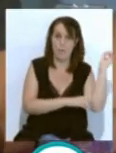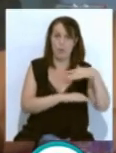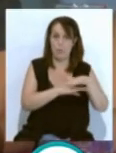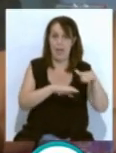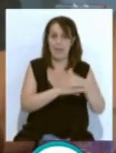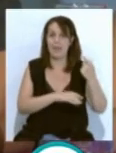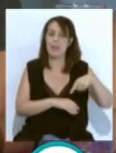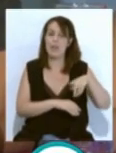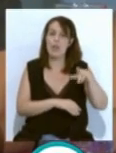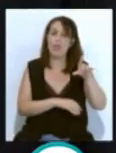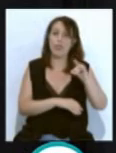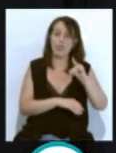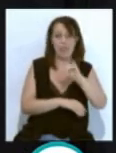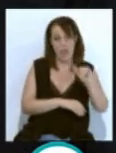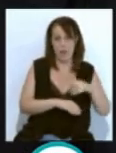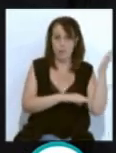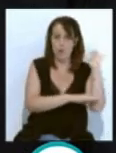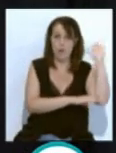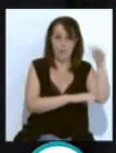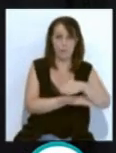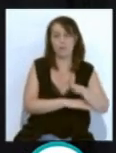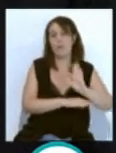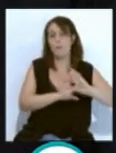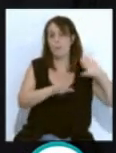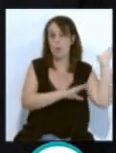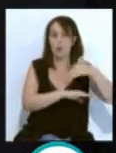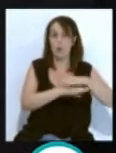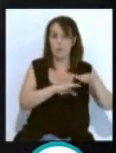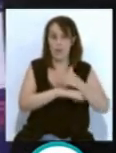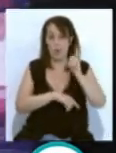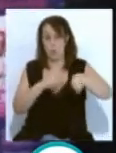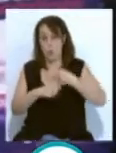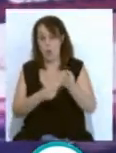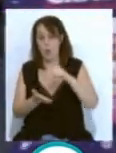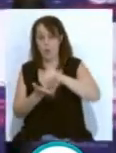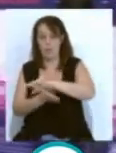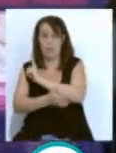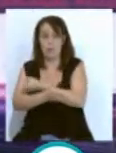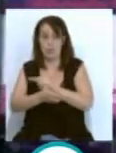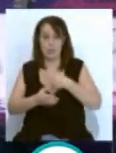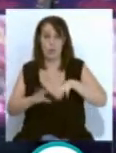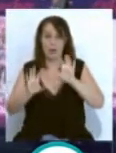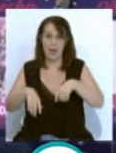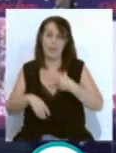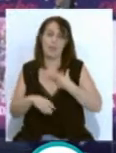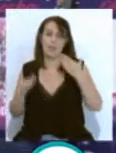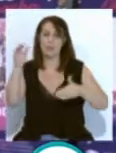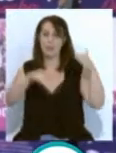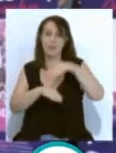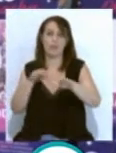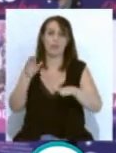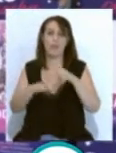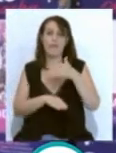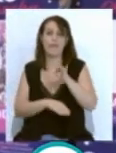Fernández Díaz, de voleibol Playa. El jueves, en el Complejo Deportivo Ciudad de Cádiz, será el turno de la nadadora Fátima Suisi